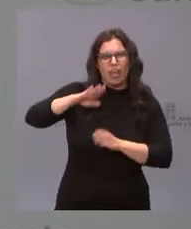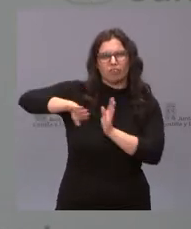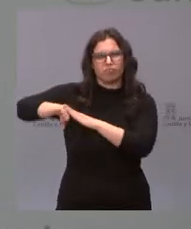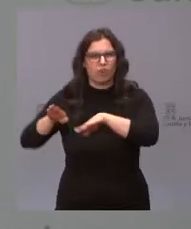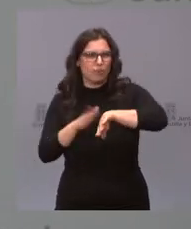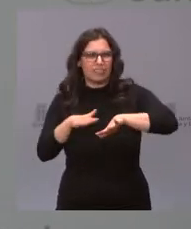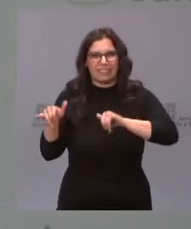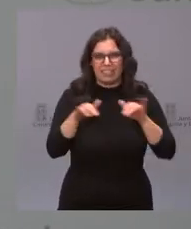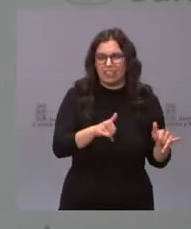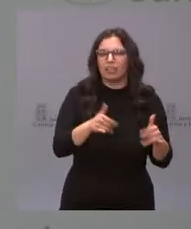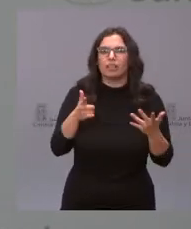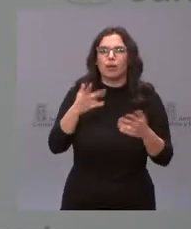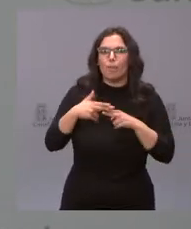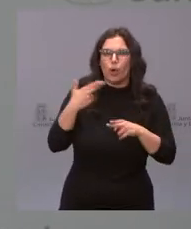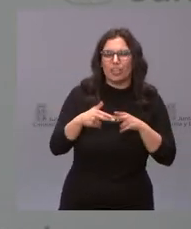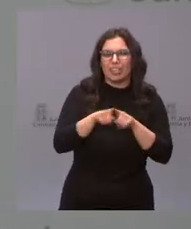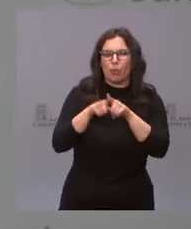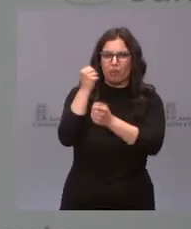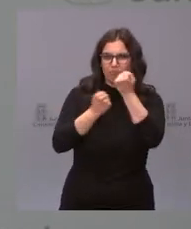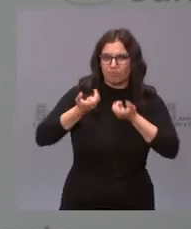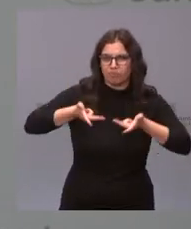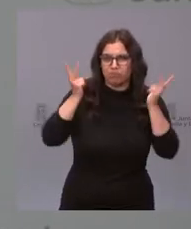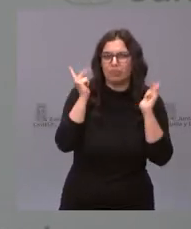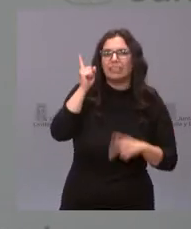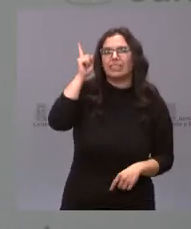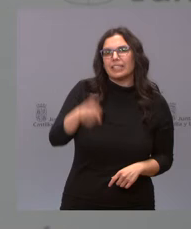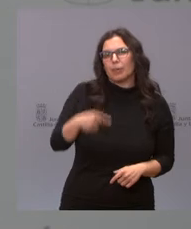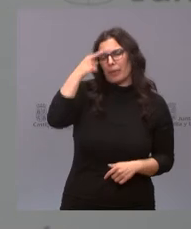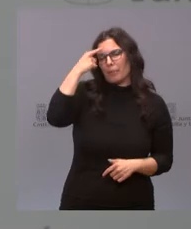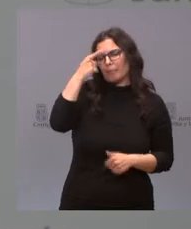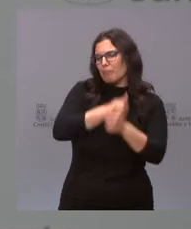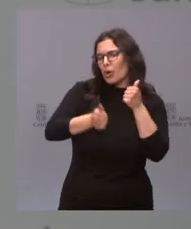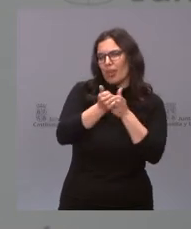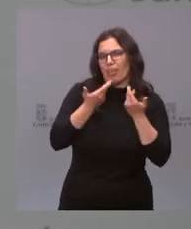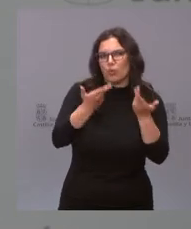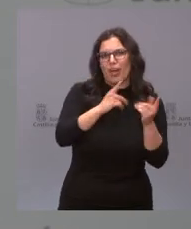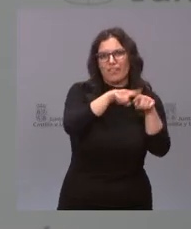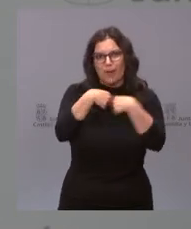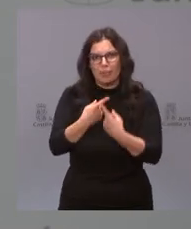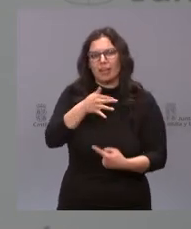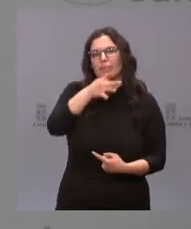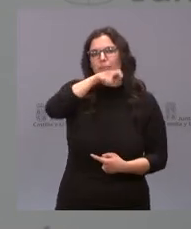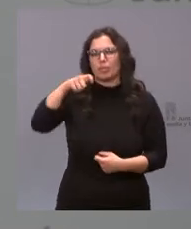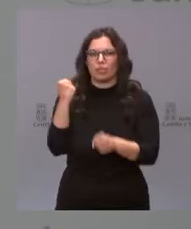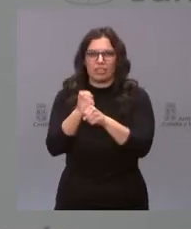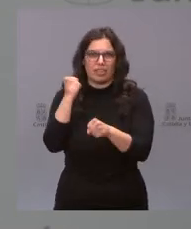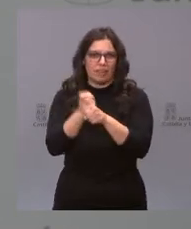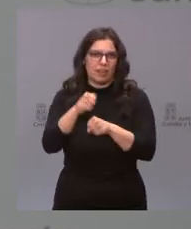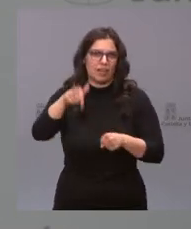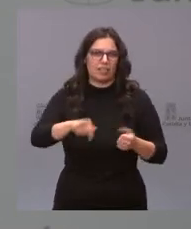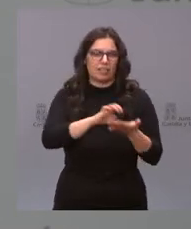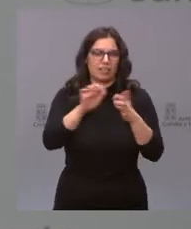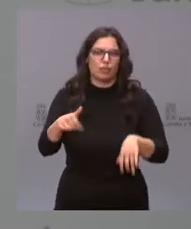políticas liberales y con una clara prioridad de ayudar a las familias y a los trabajadores de Castilla y León.